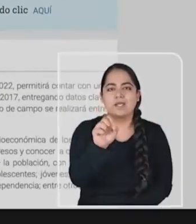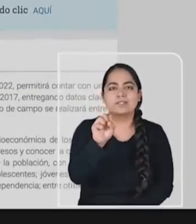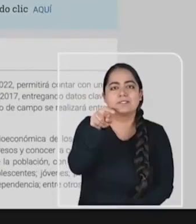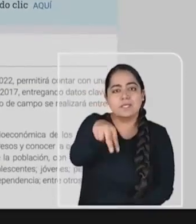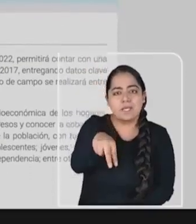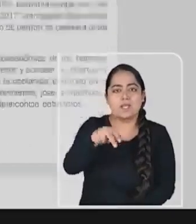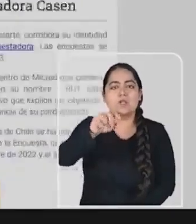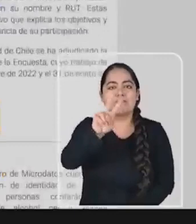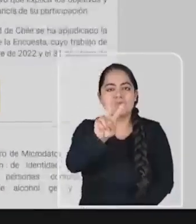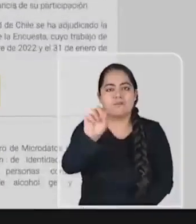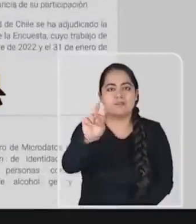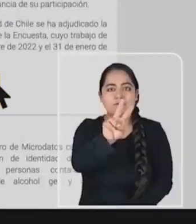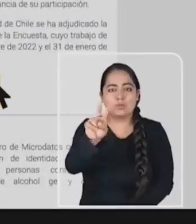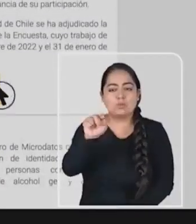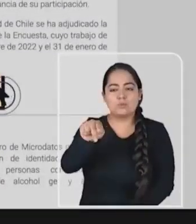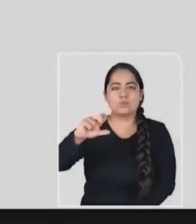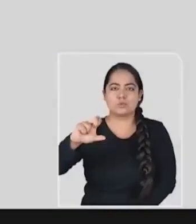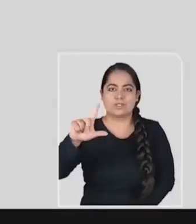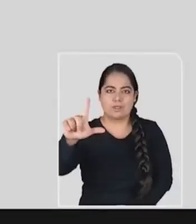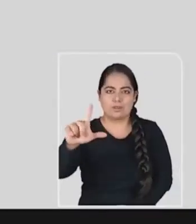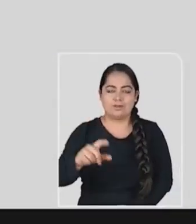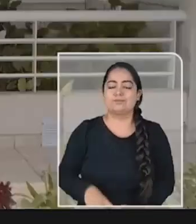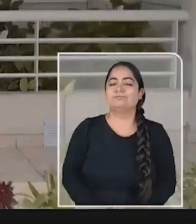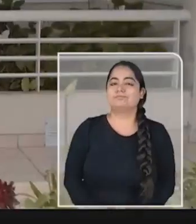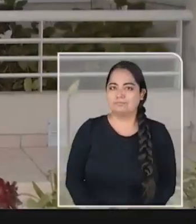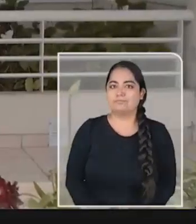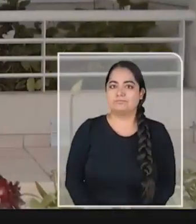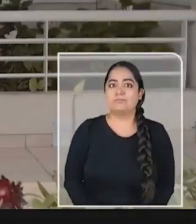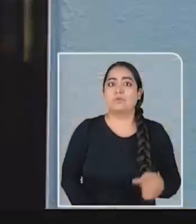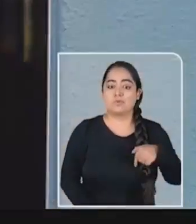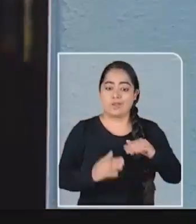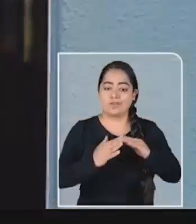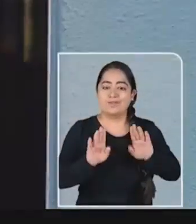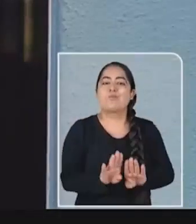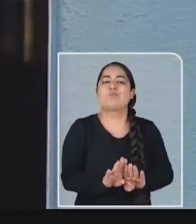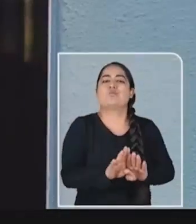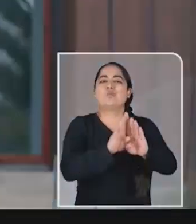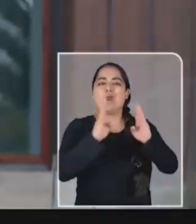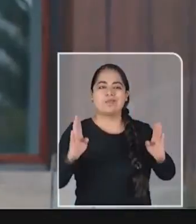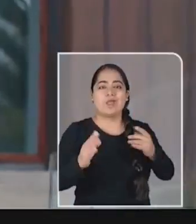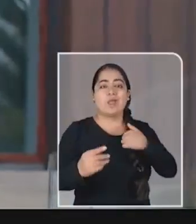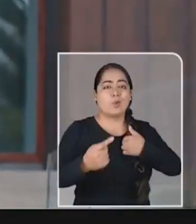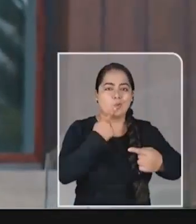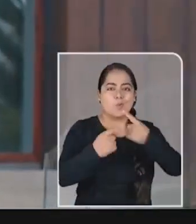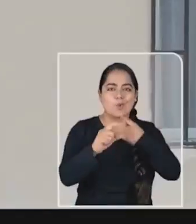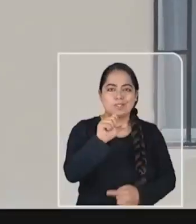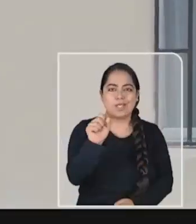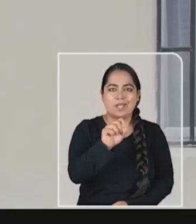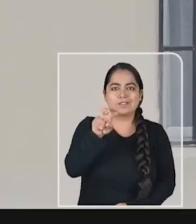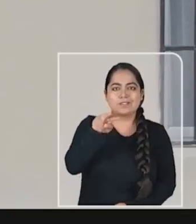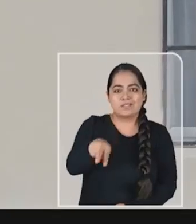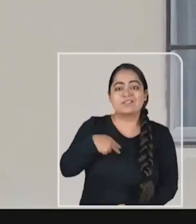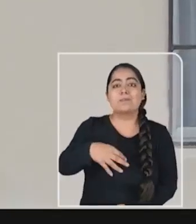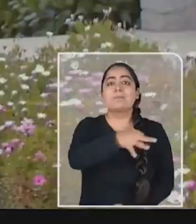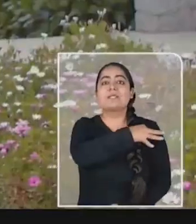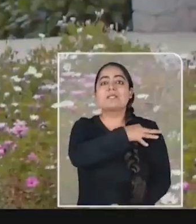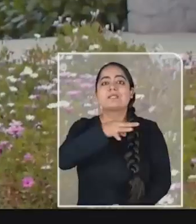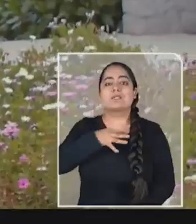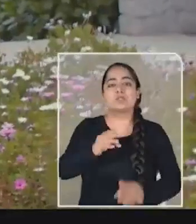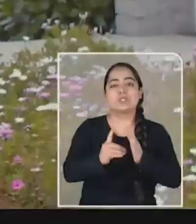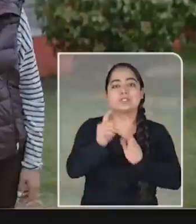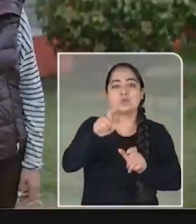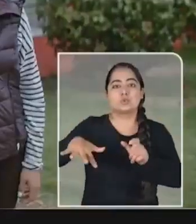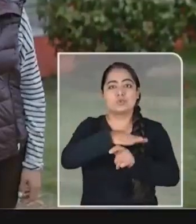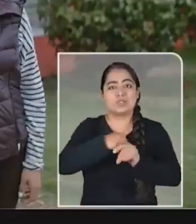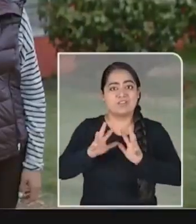.cacen2022.cl Abre tu puerta a la encuesta CACEN. Un mensaje del Ministerio de